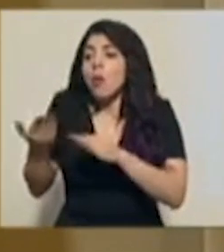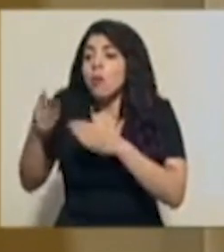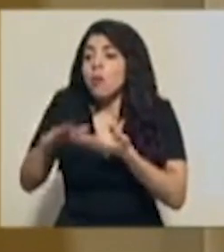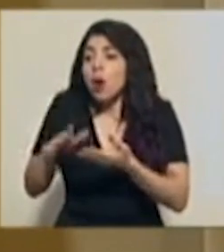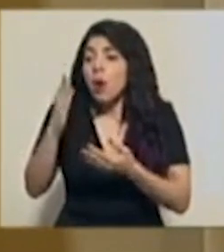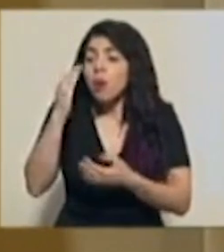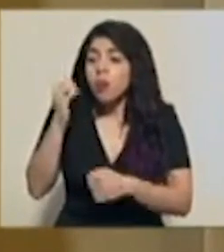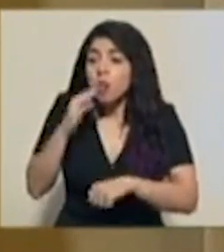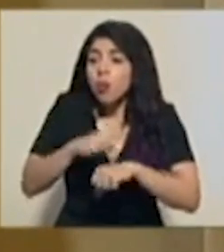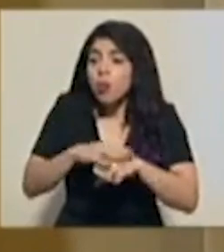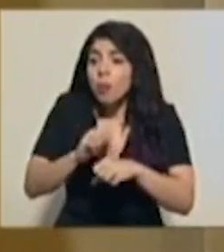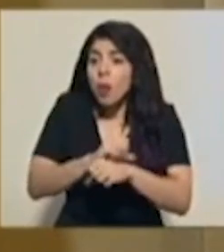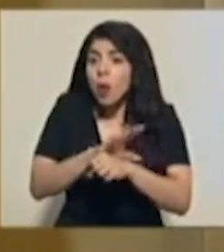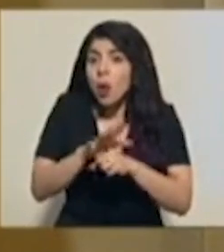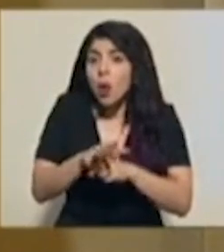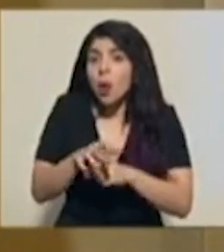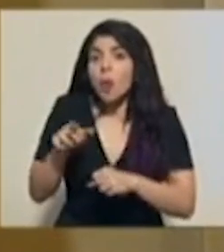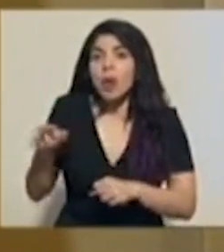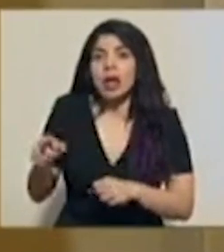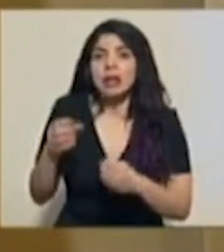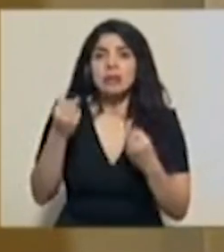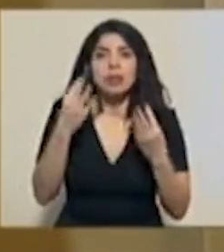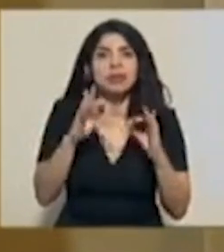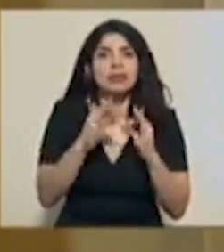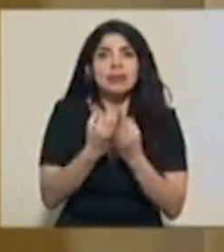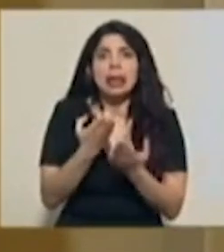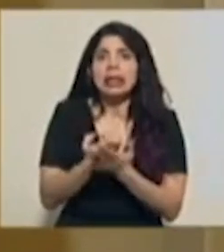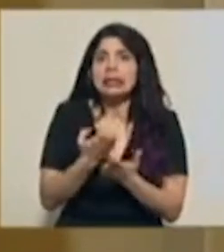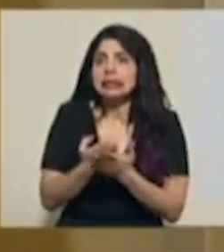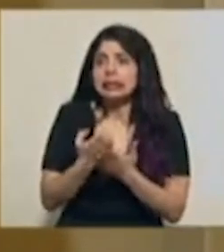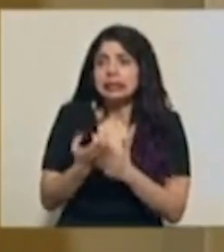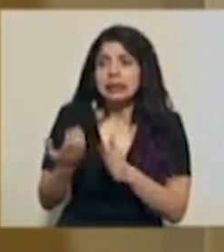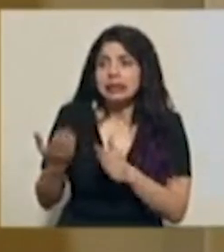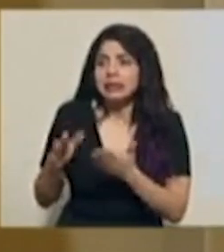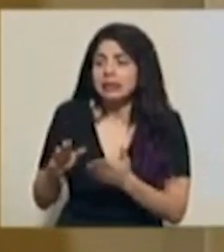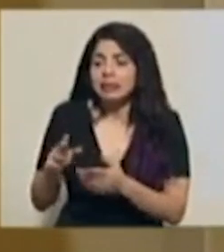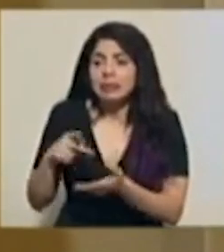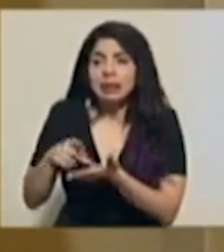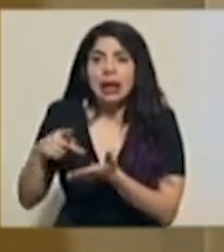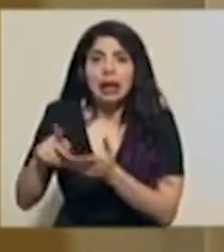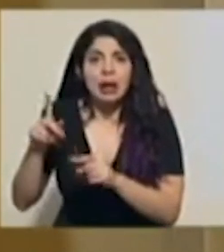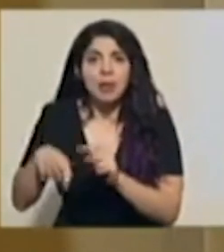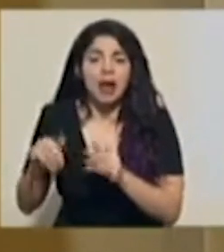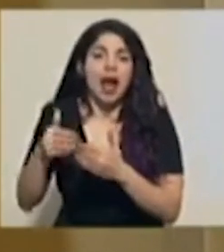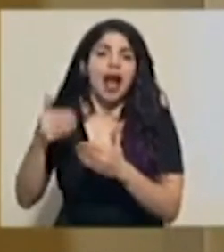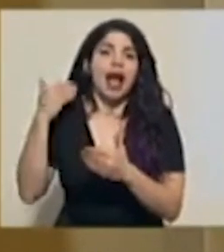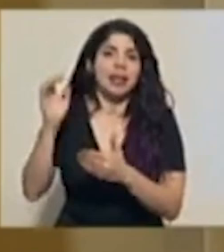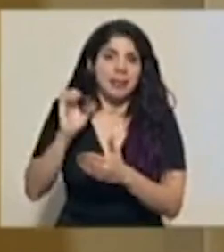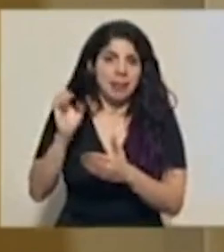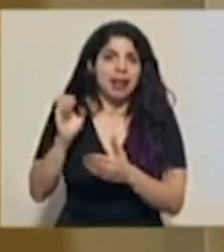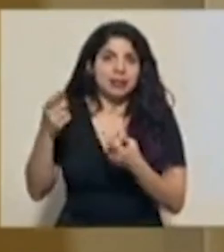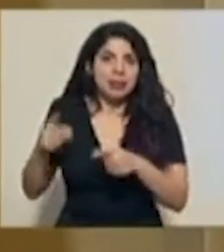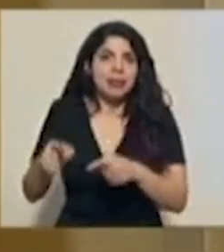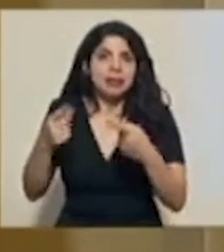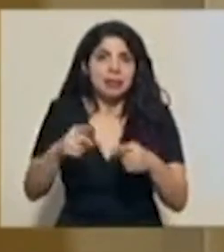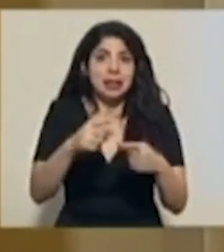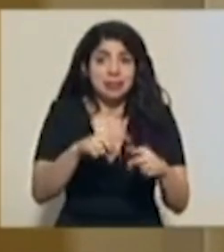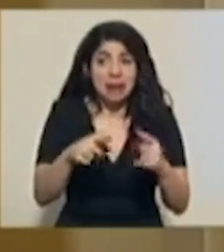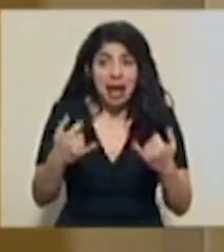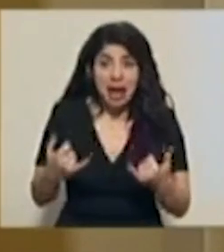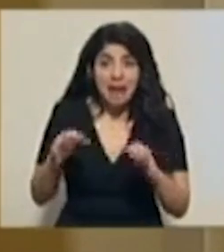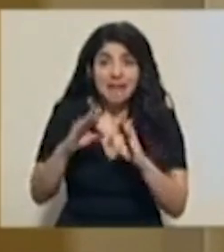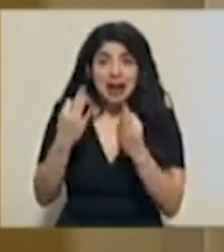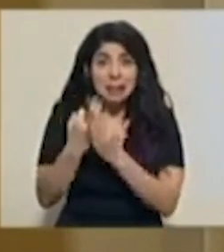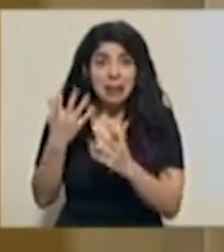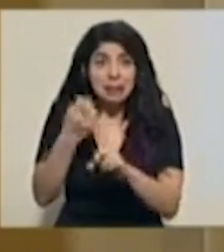del COVID-19 es inviable para muchos hogares. Lo era antes de la emergencia. Y con las afectaciones que han tenido nuestras familias,